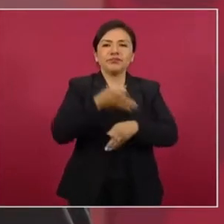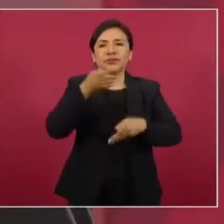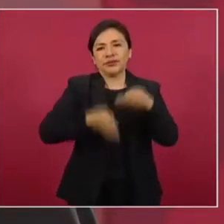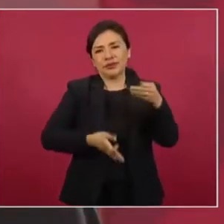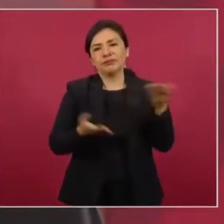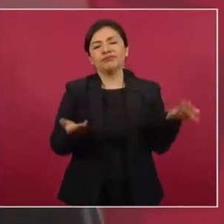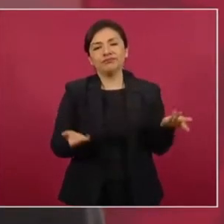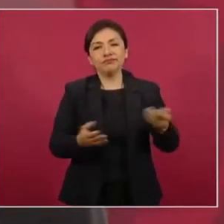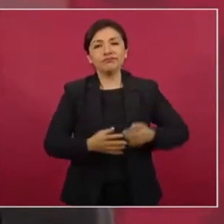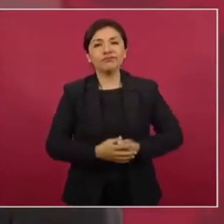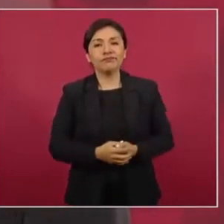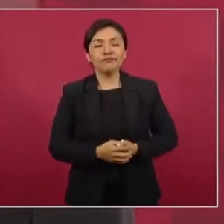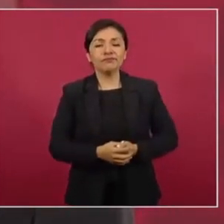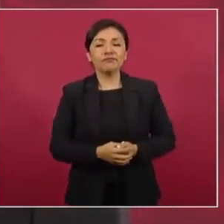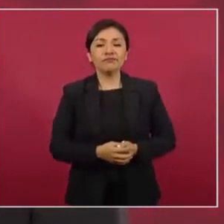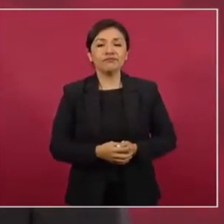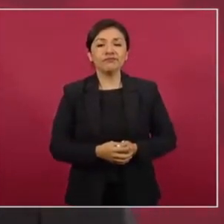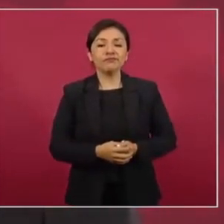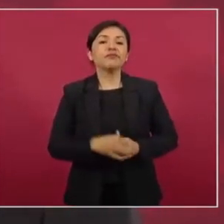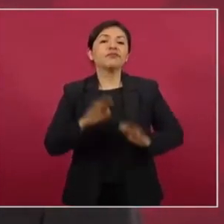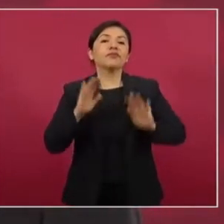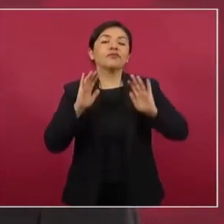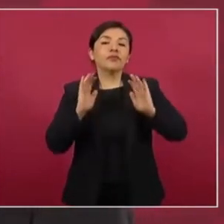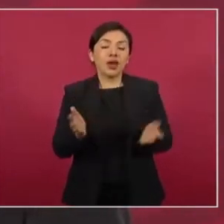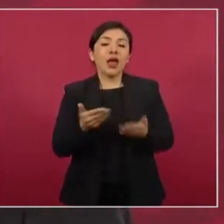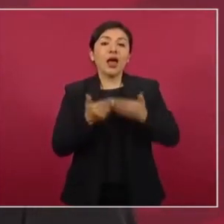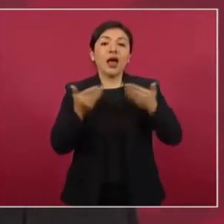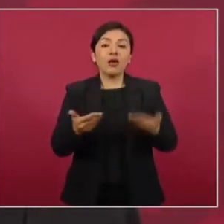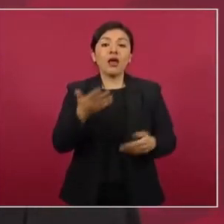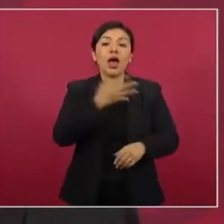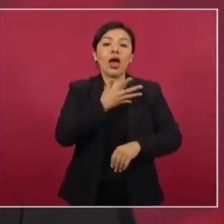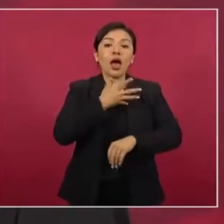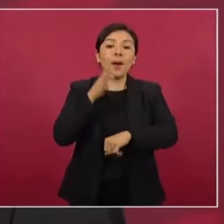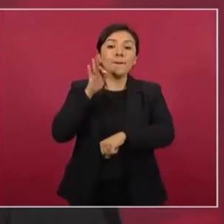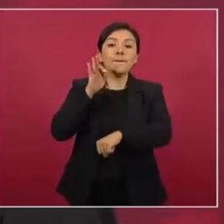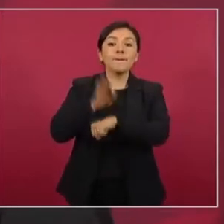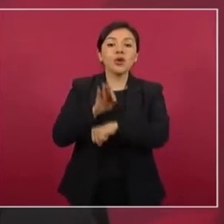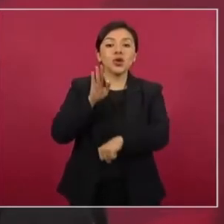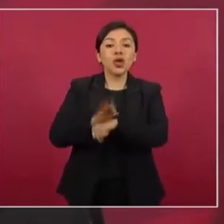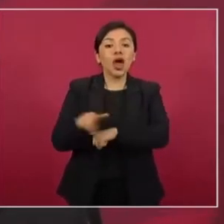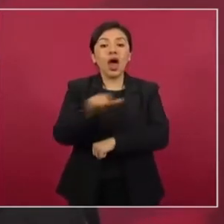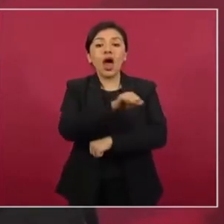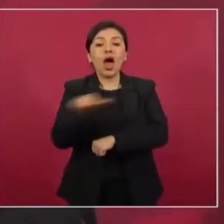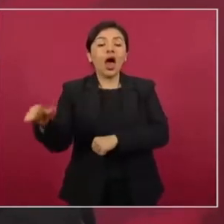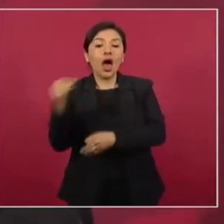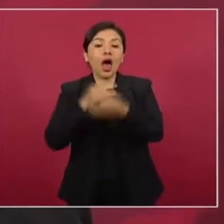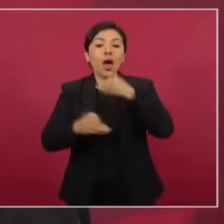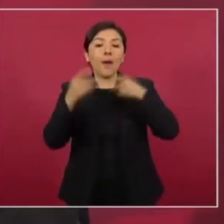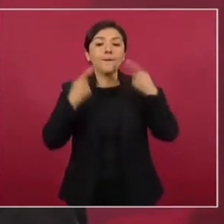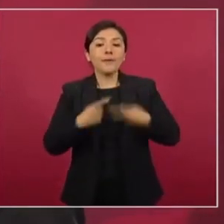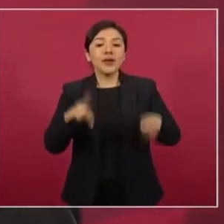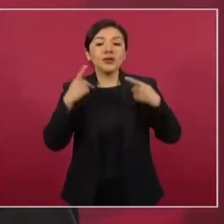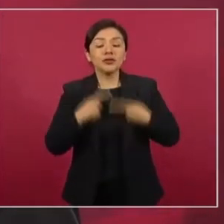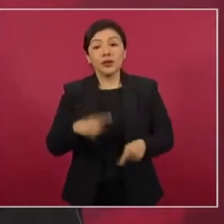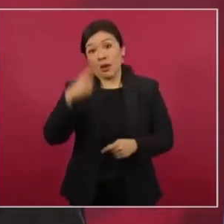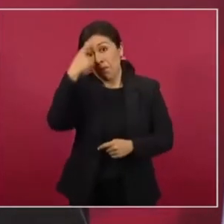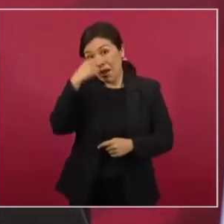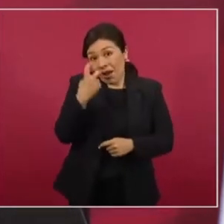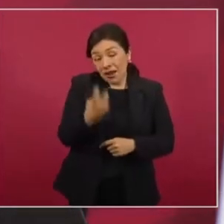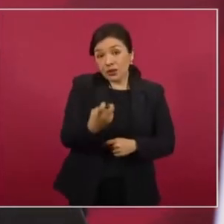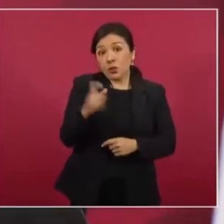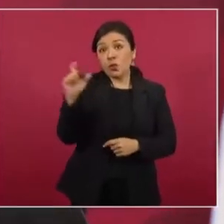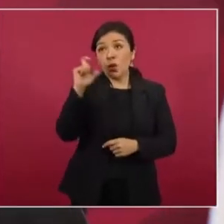Se protegió a la gente para que en el futuro